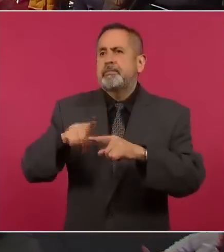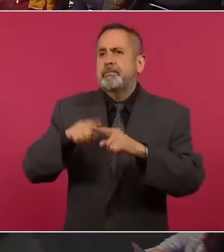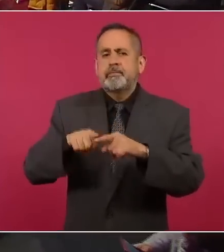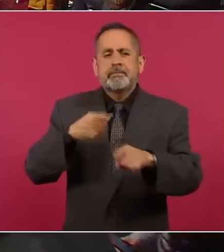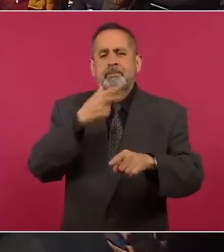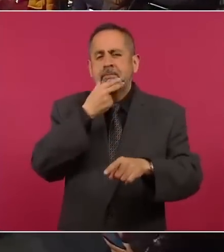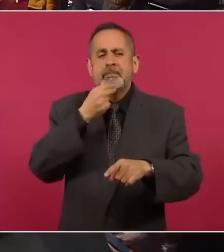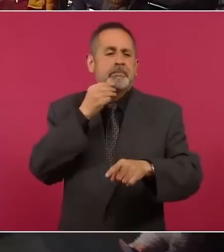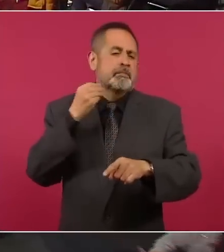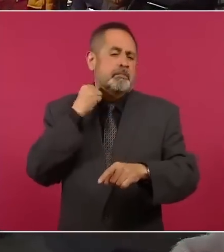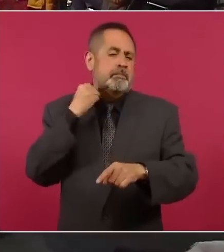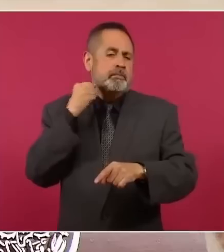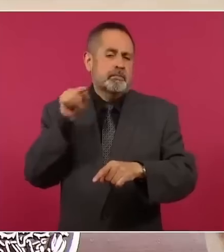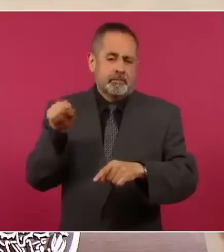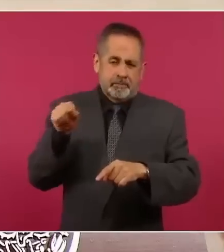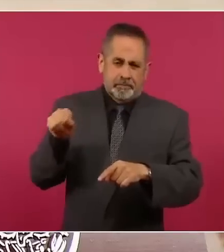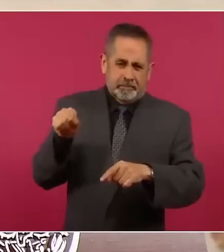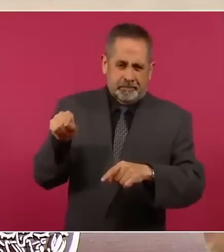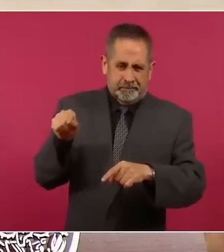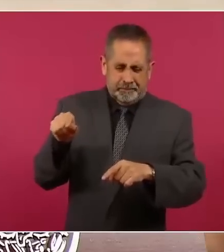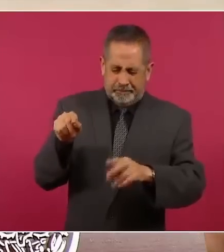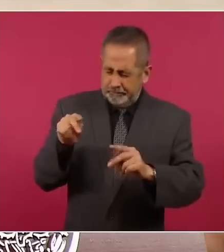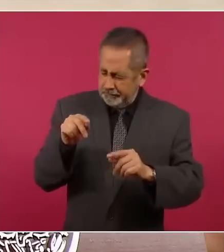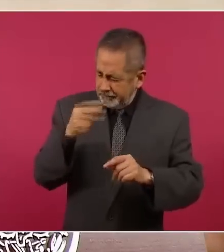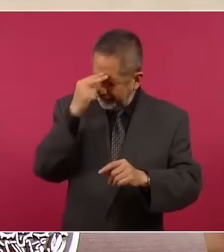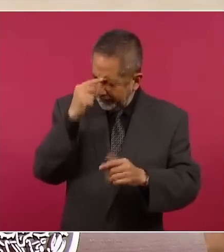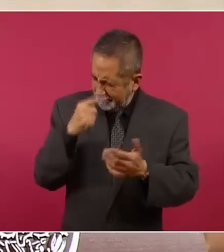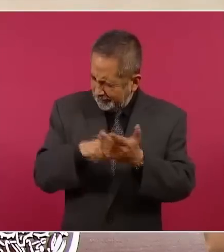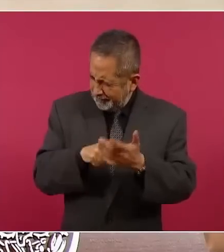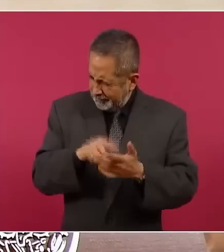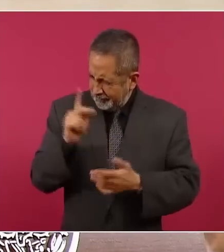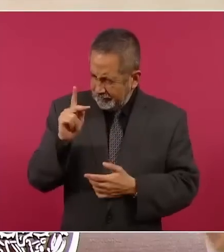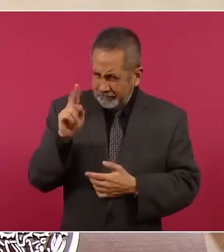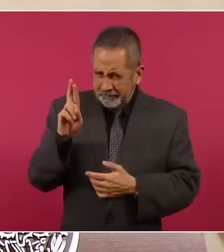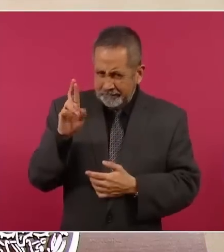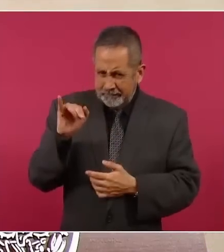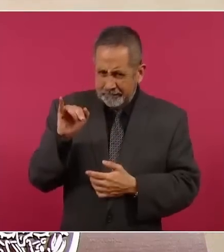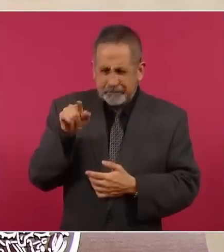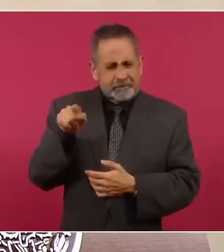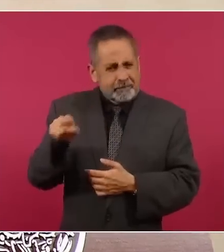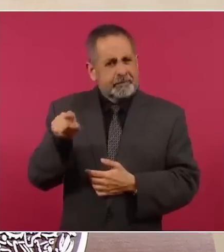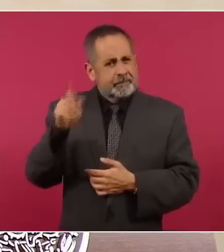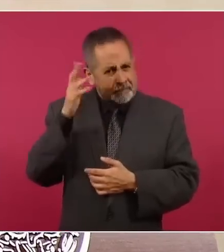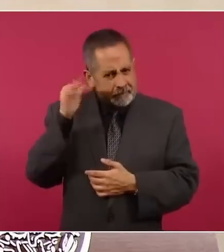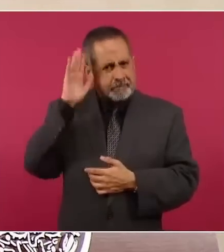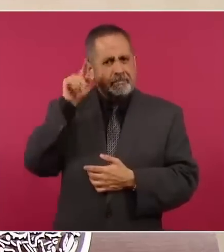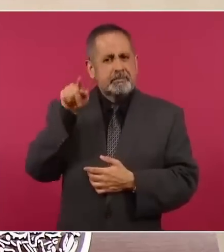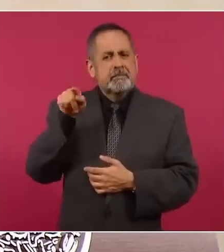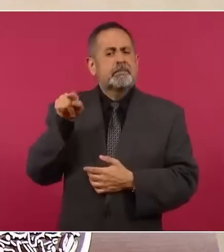abogado, creo que del PRI, que fue…